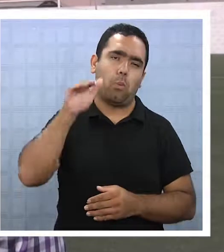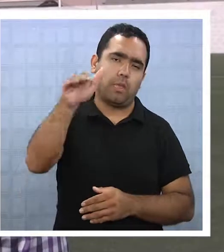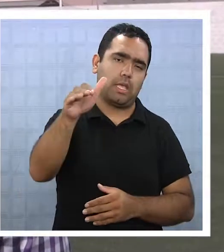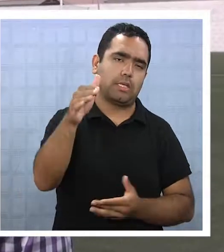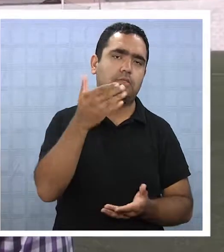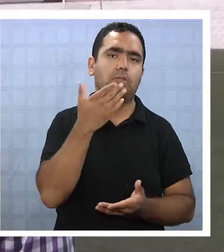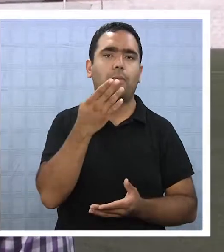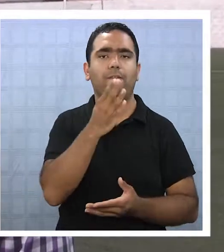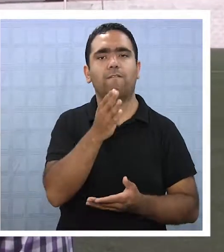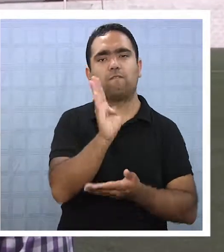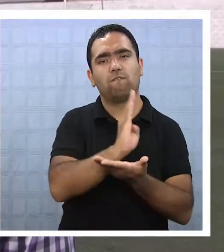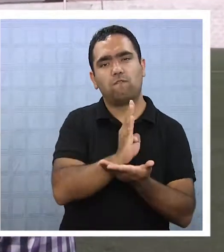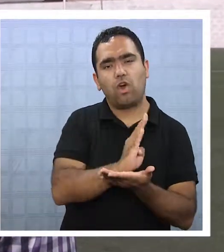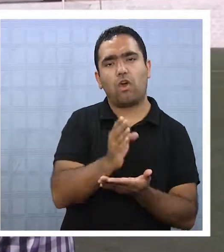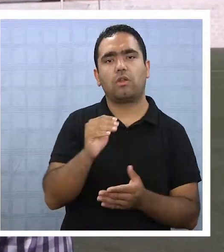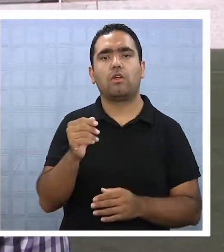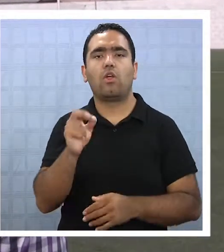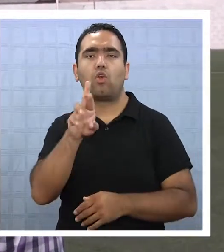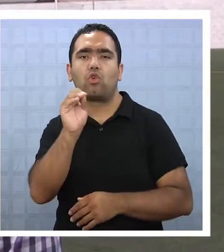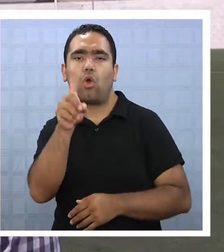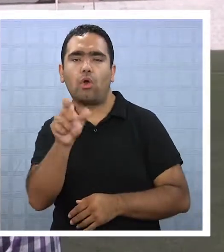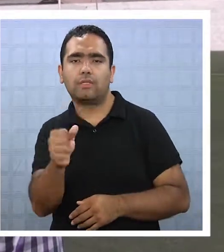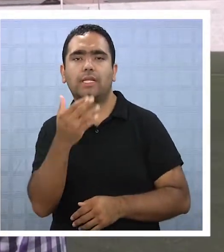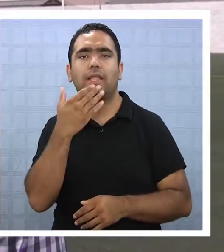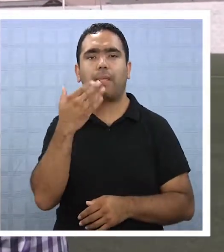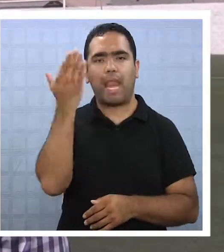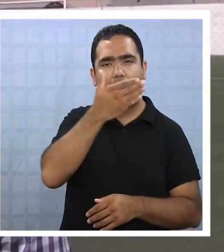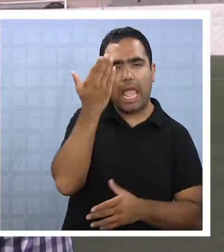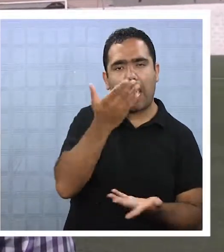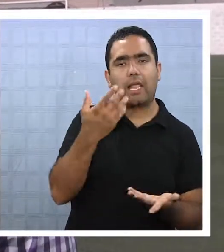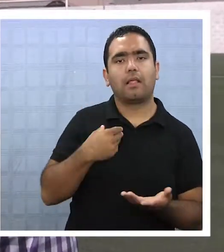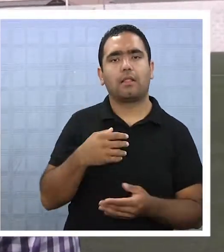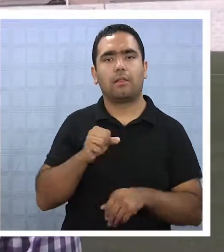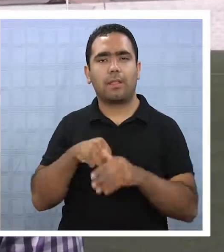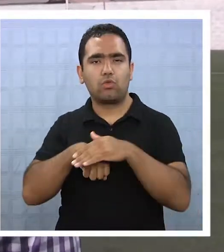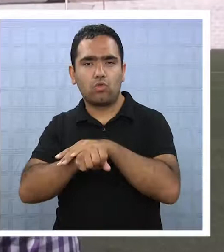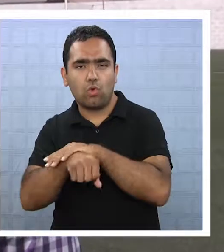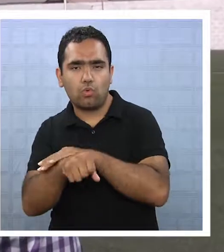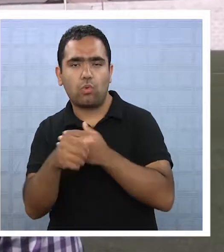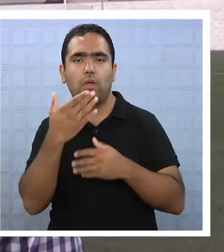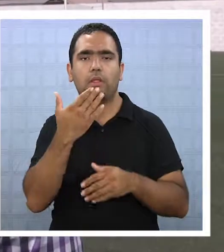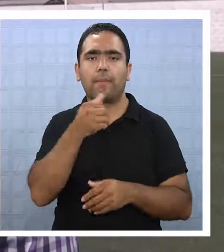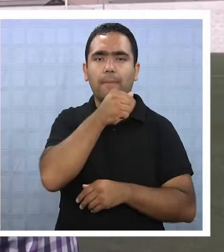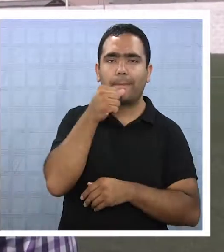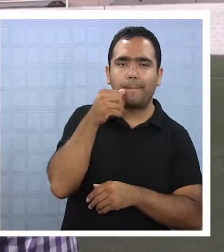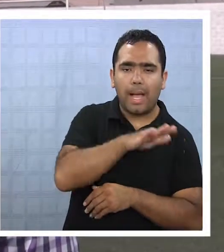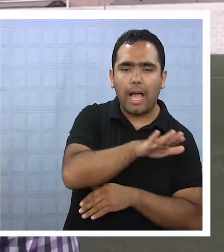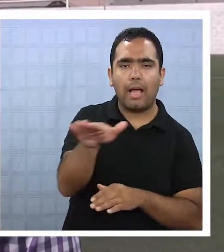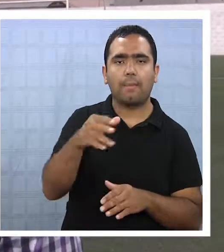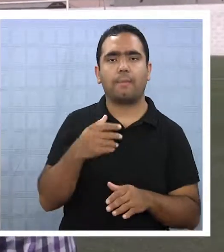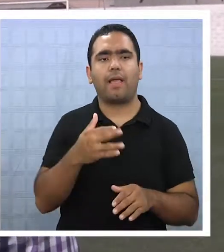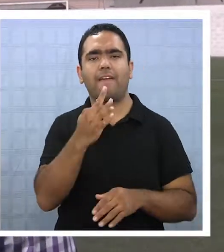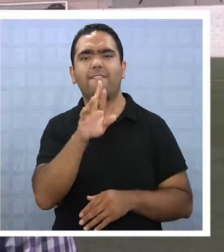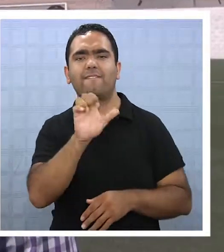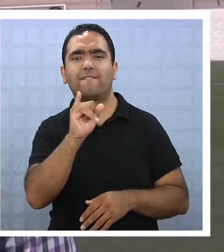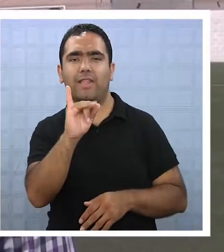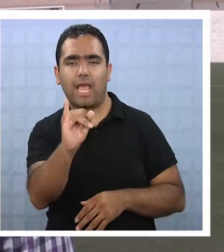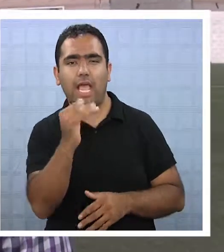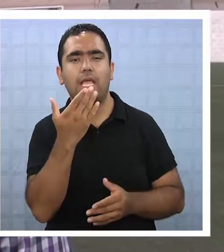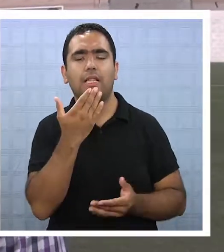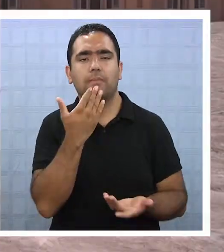todo, Centro Hospicio, El Boro, Santa Rosa la Negra, La Tortuga, La Pampa,